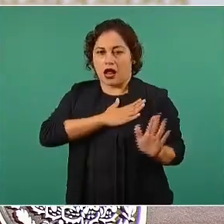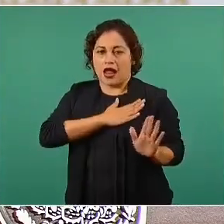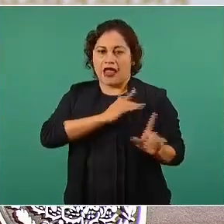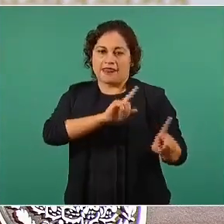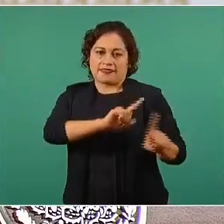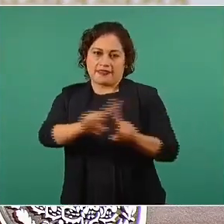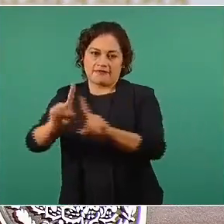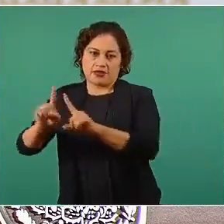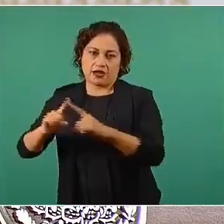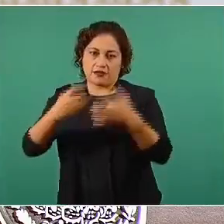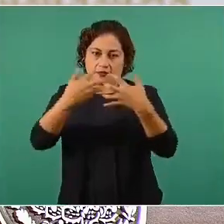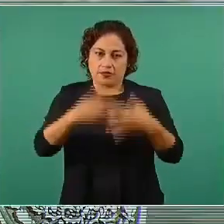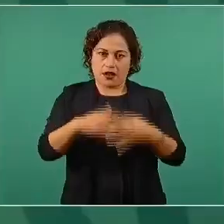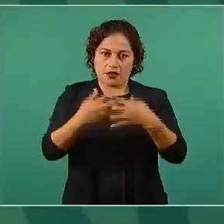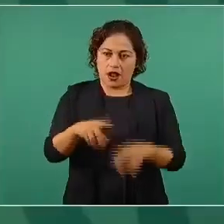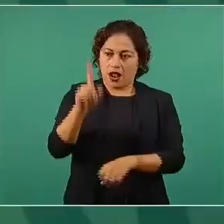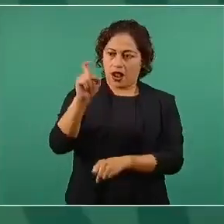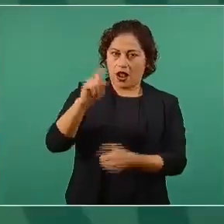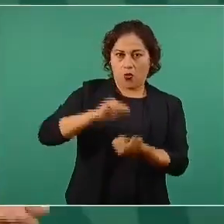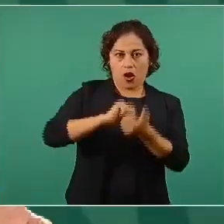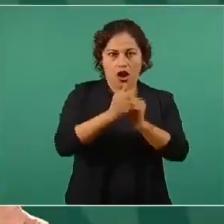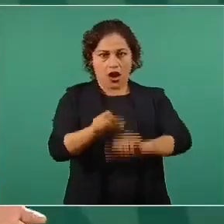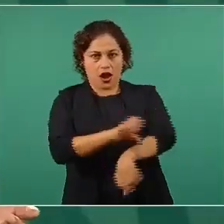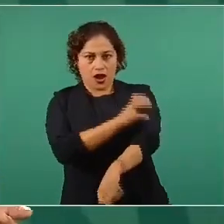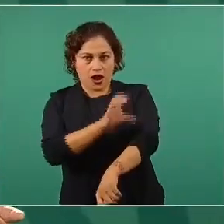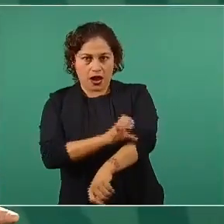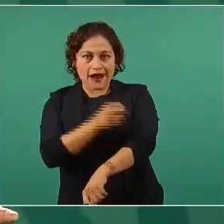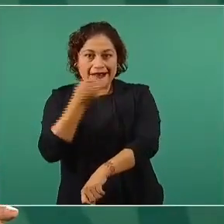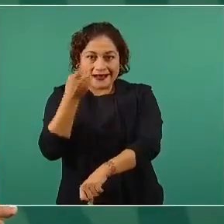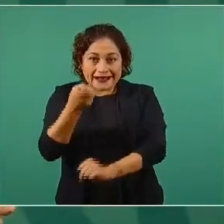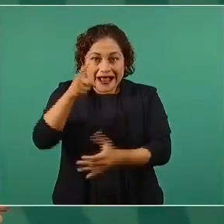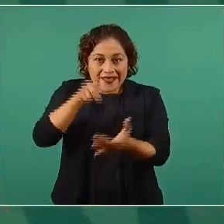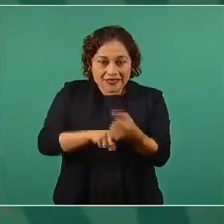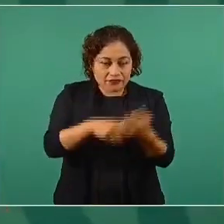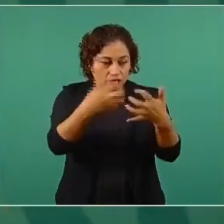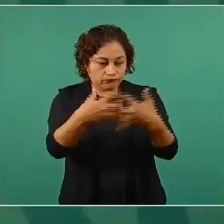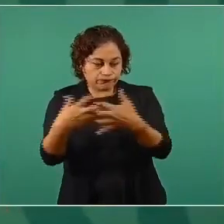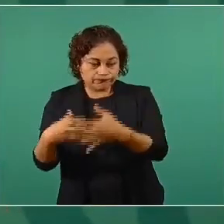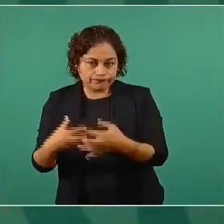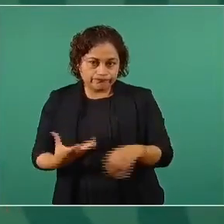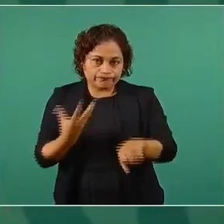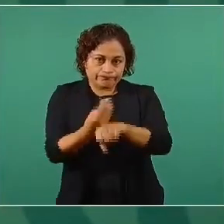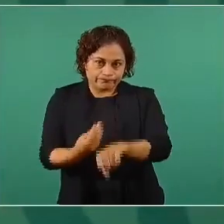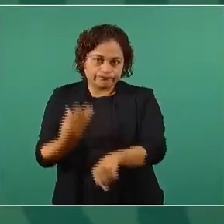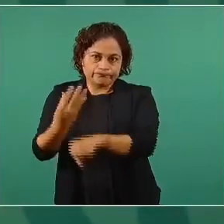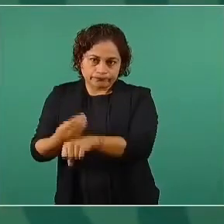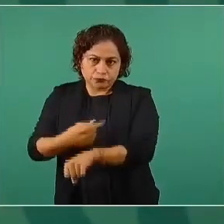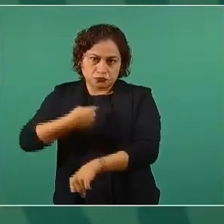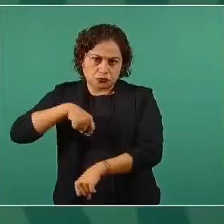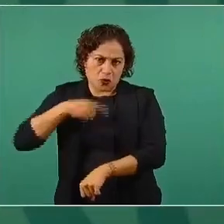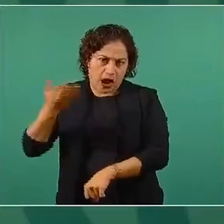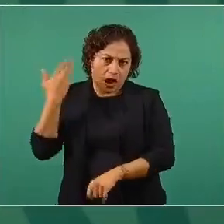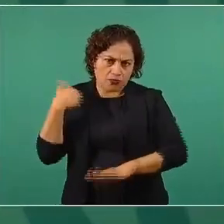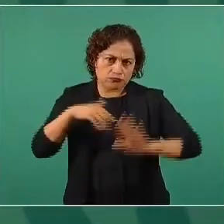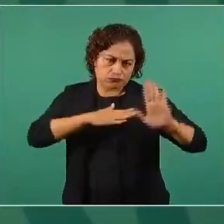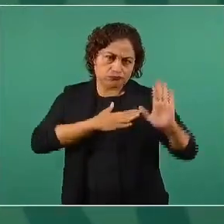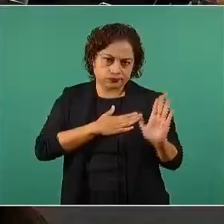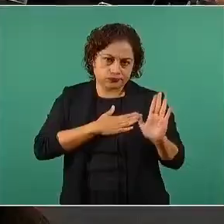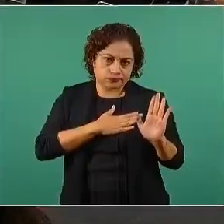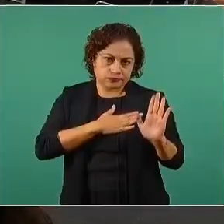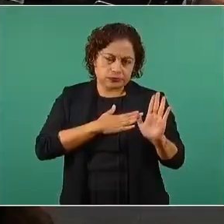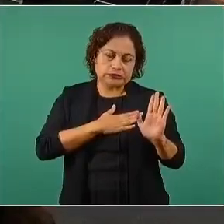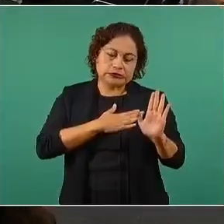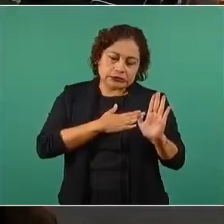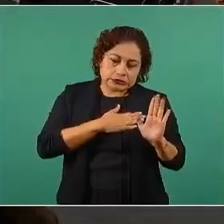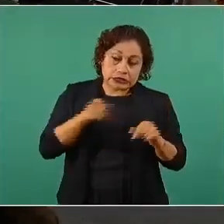turbinas muy viejas y ahora además de eso este otro